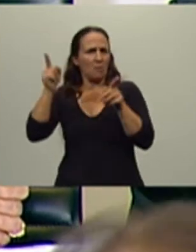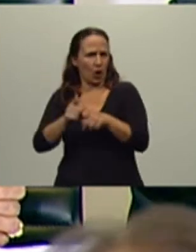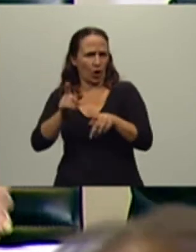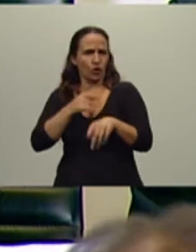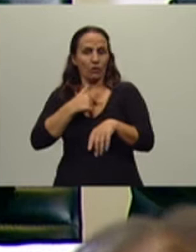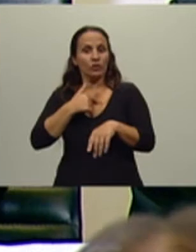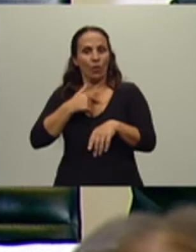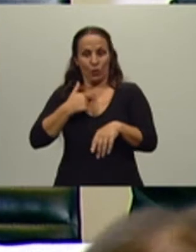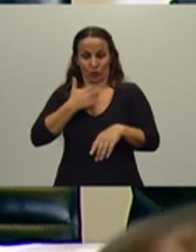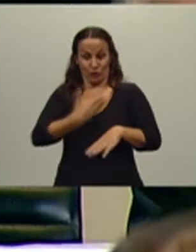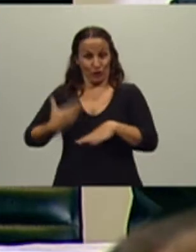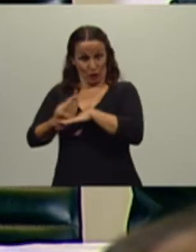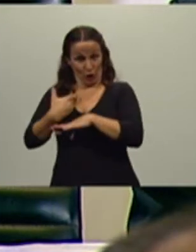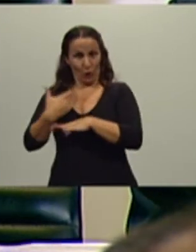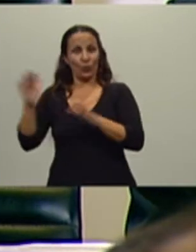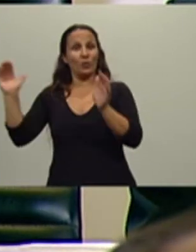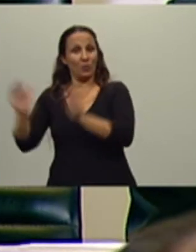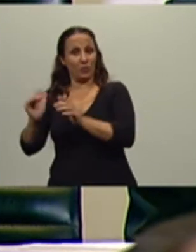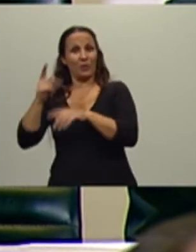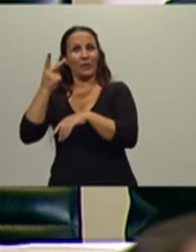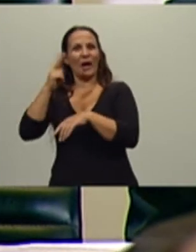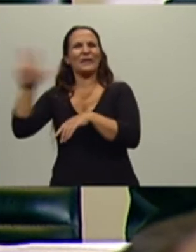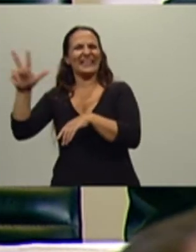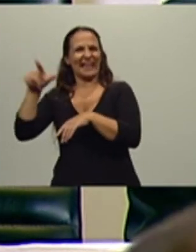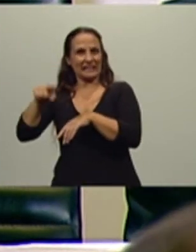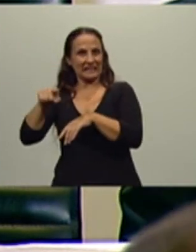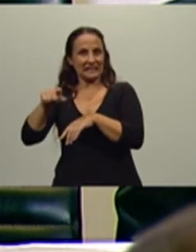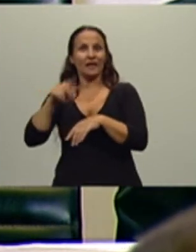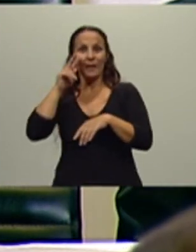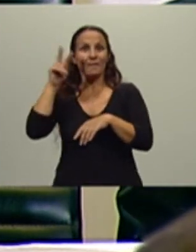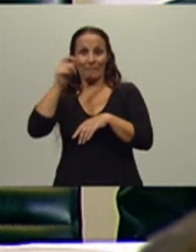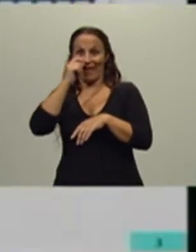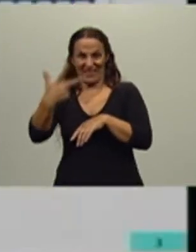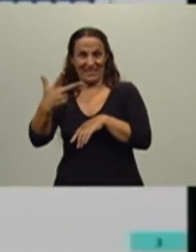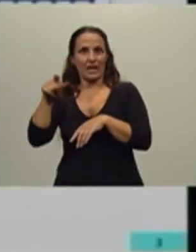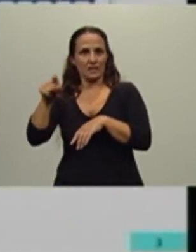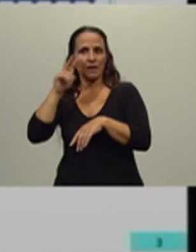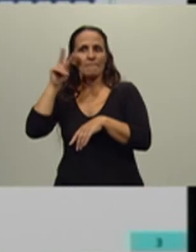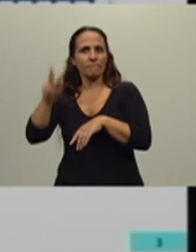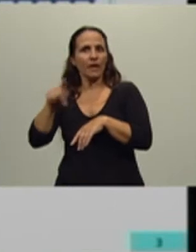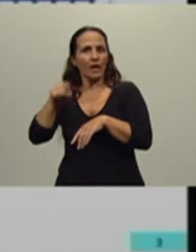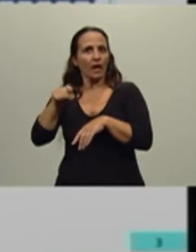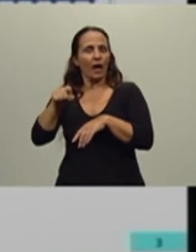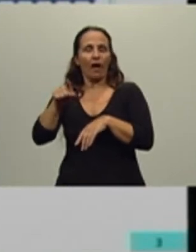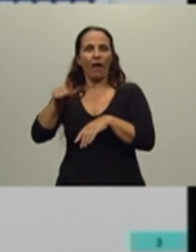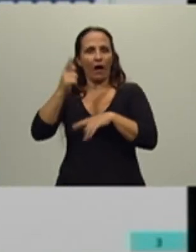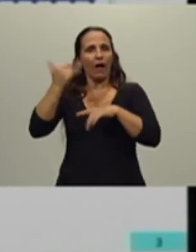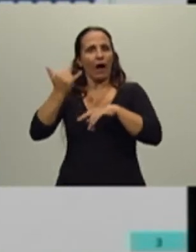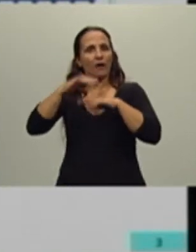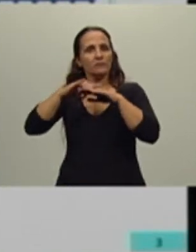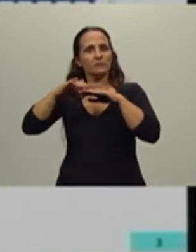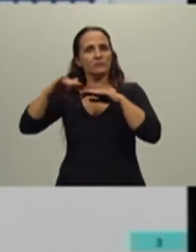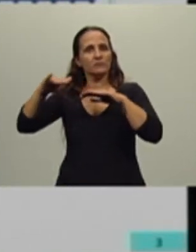bajar a 23% donde vean ustedes el lapso de estabilidad,